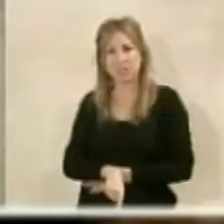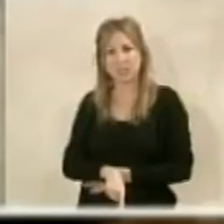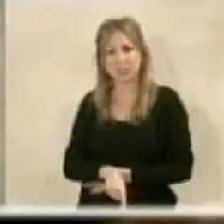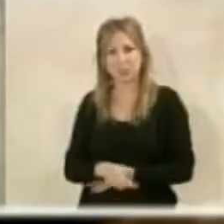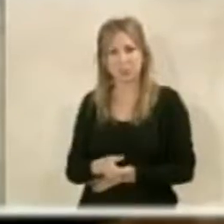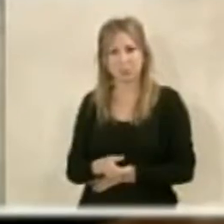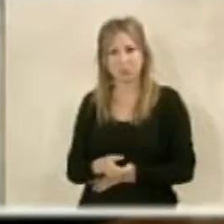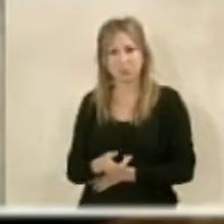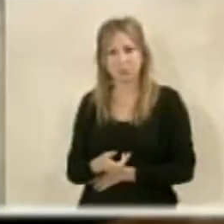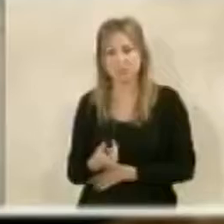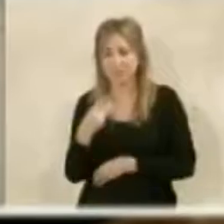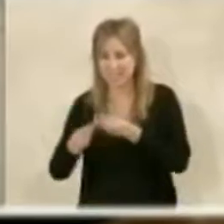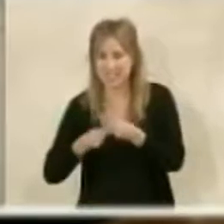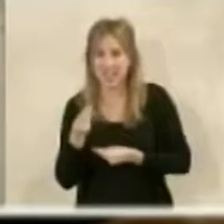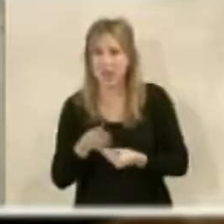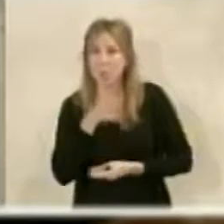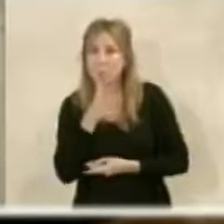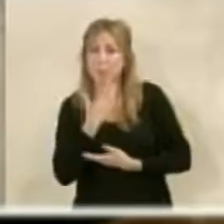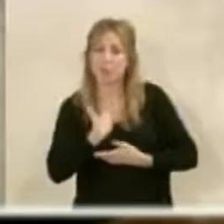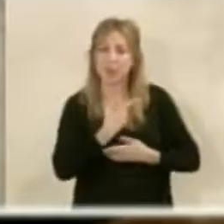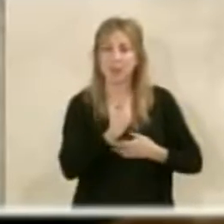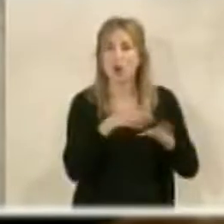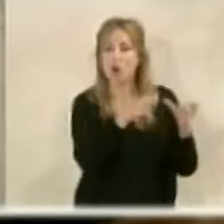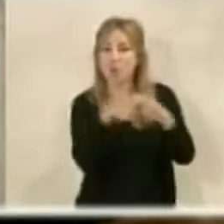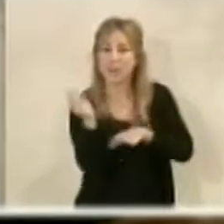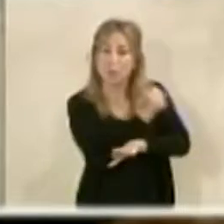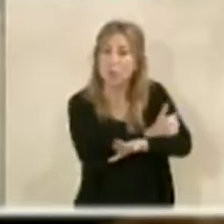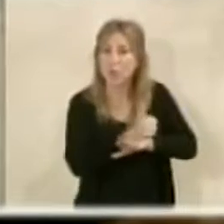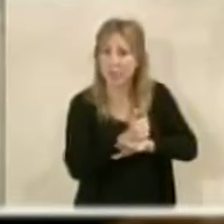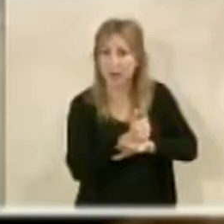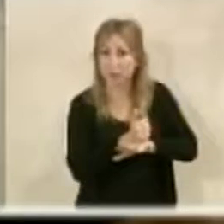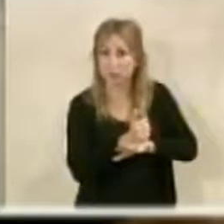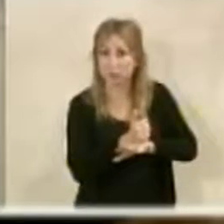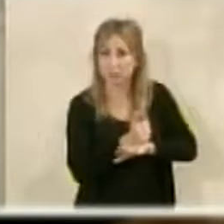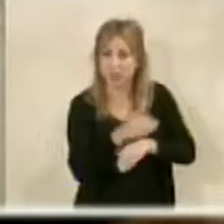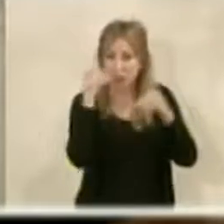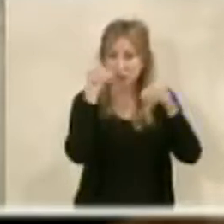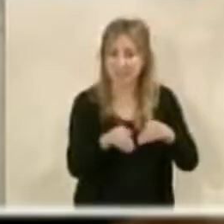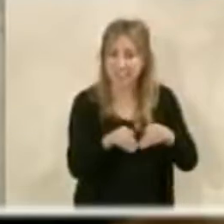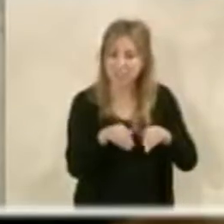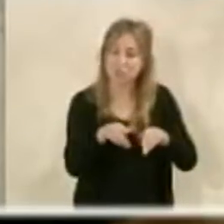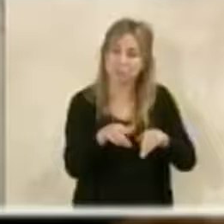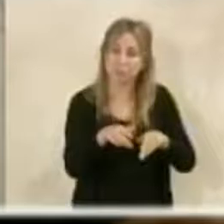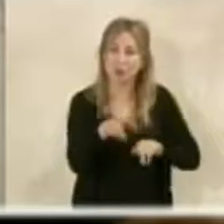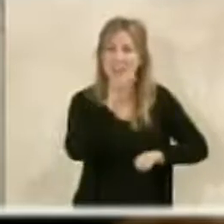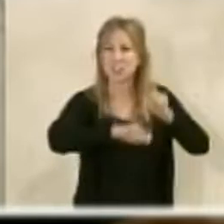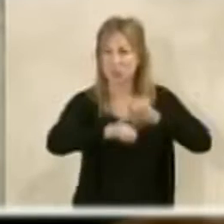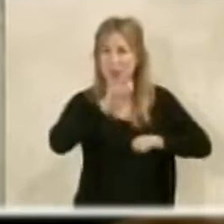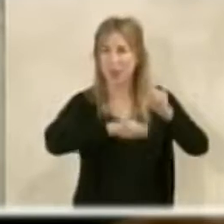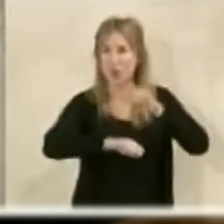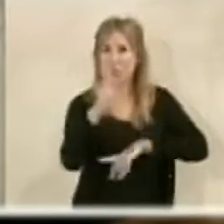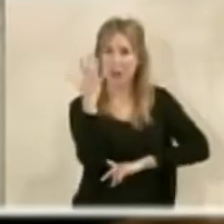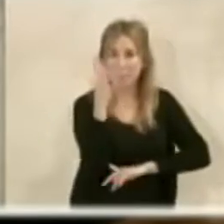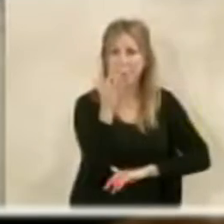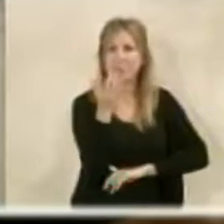empresa, se hace porque los colectivos ciudadanos, y colectivos en concreto, la asociación de la